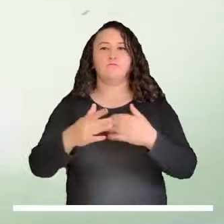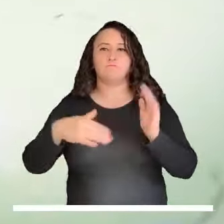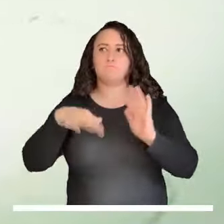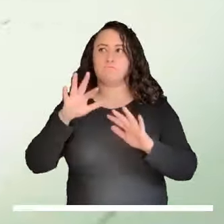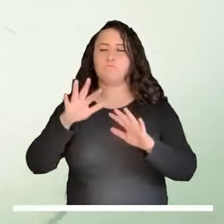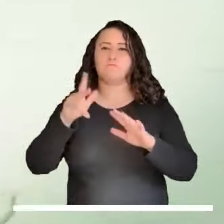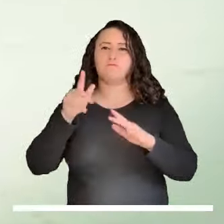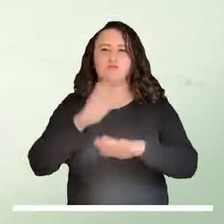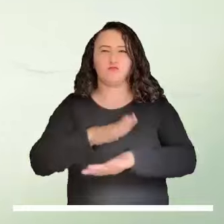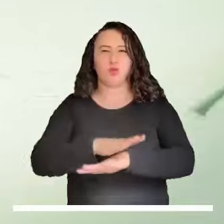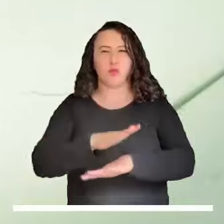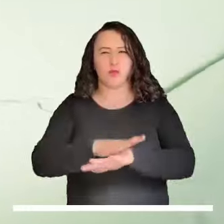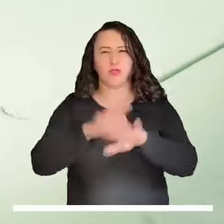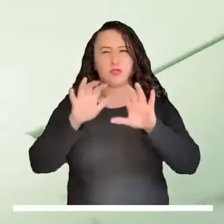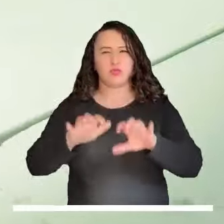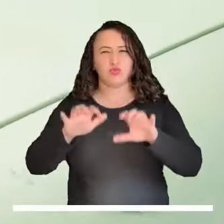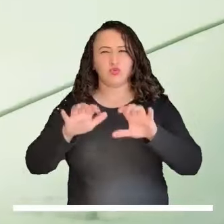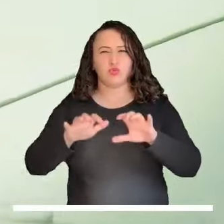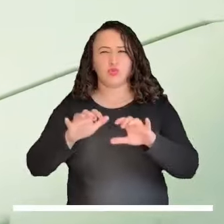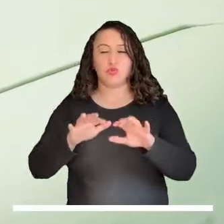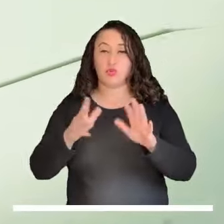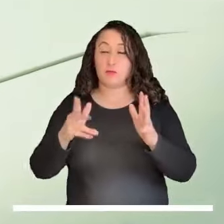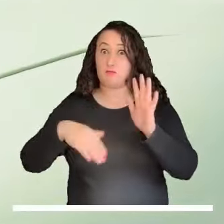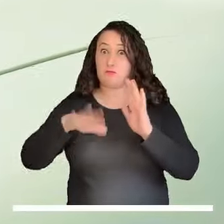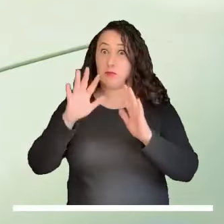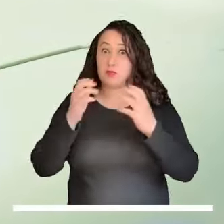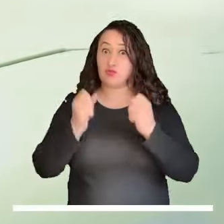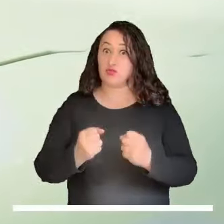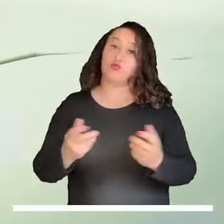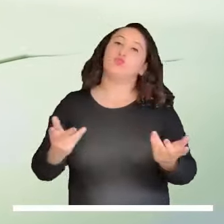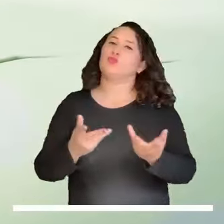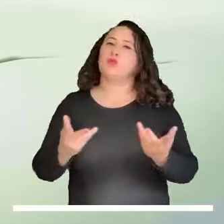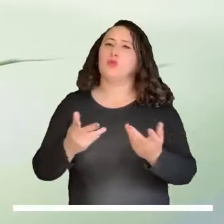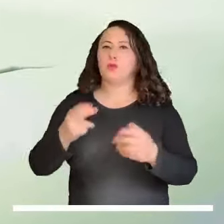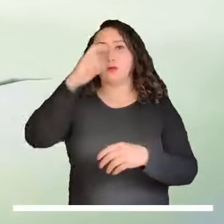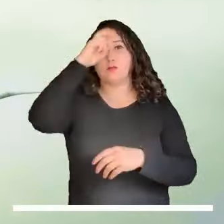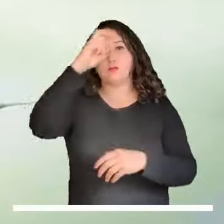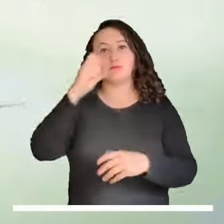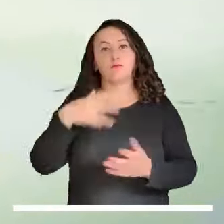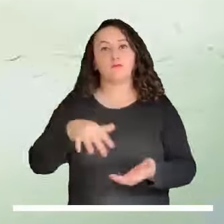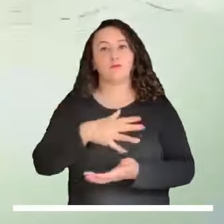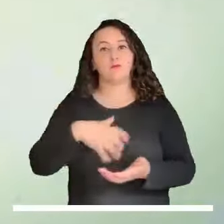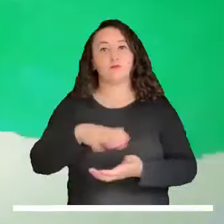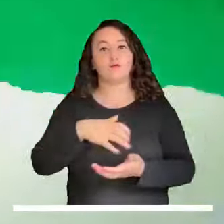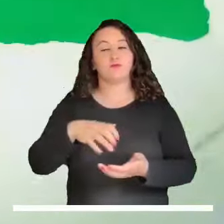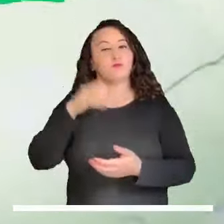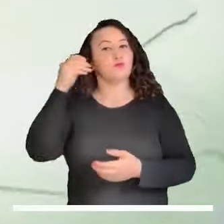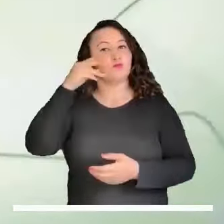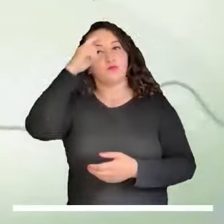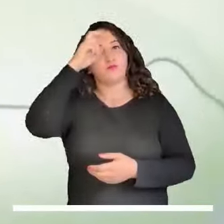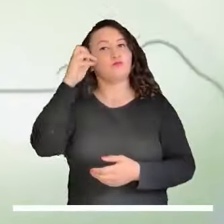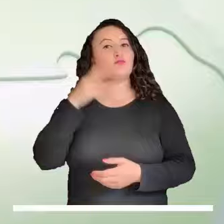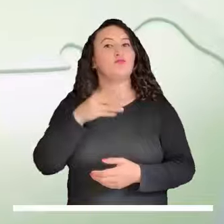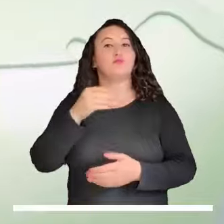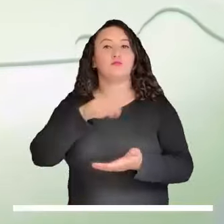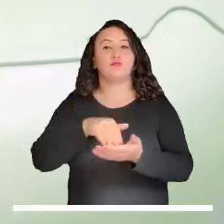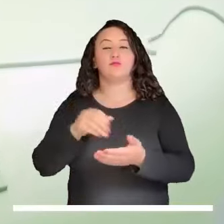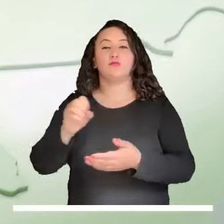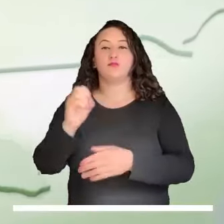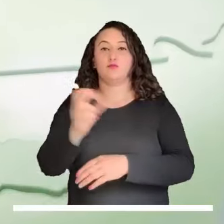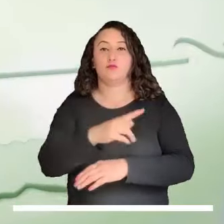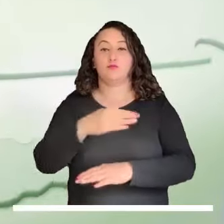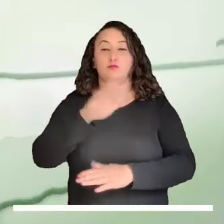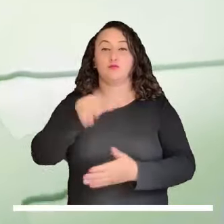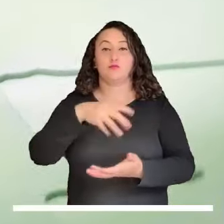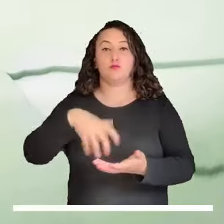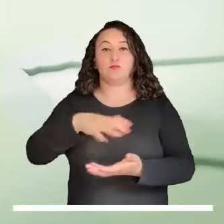tarde de lluvias. Las más notables se estiman sobre norte de Santander, centro oriente de Santander, occidente